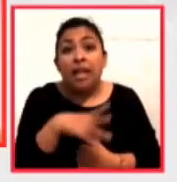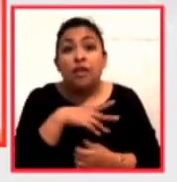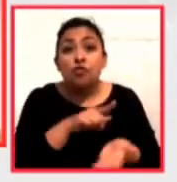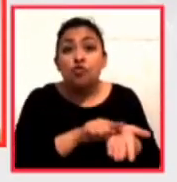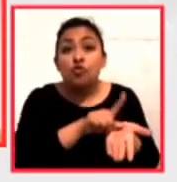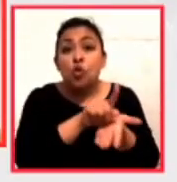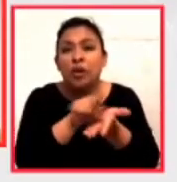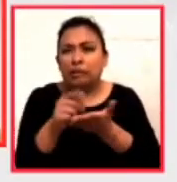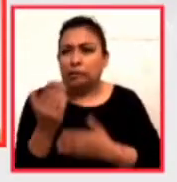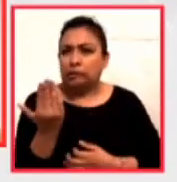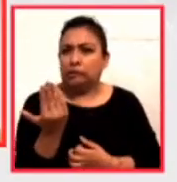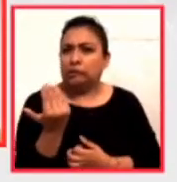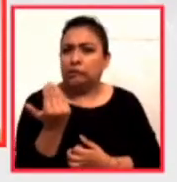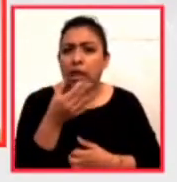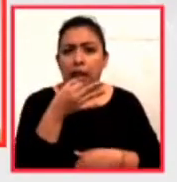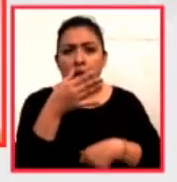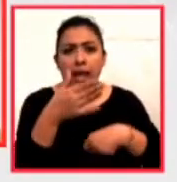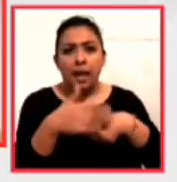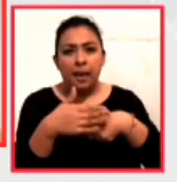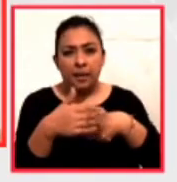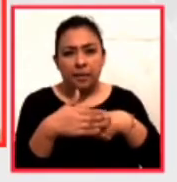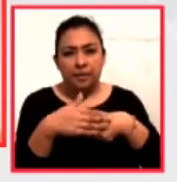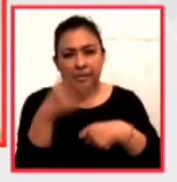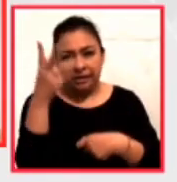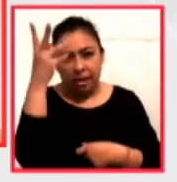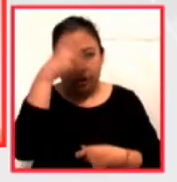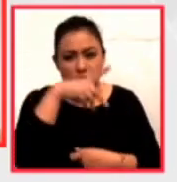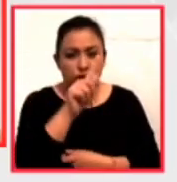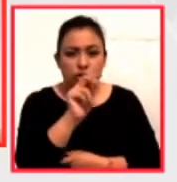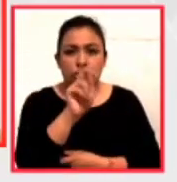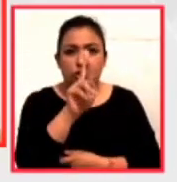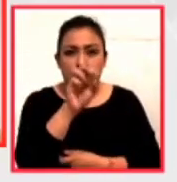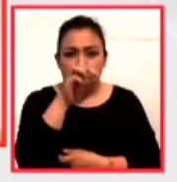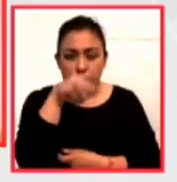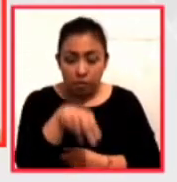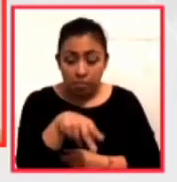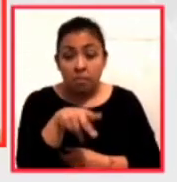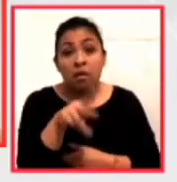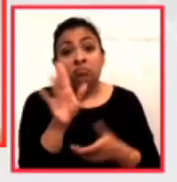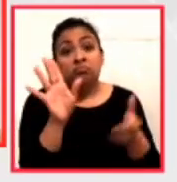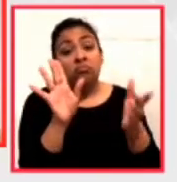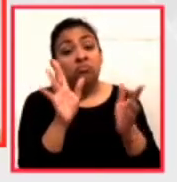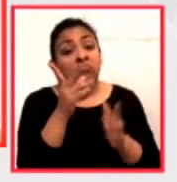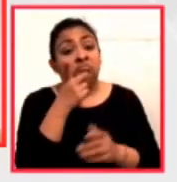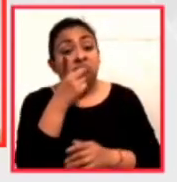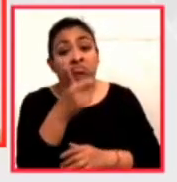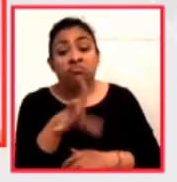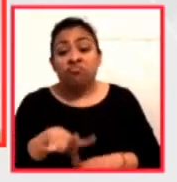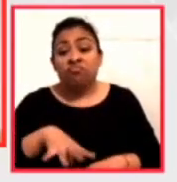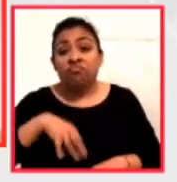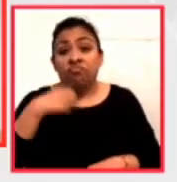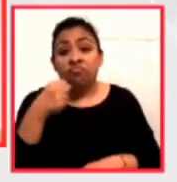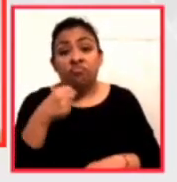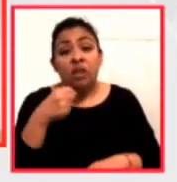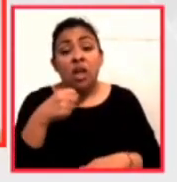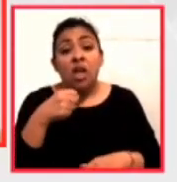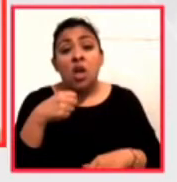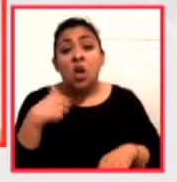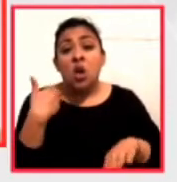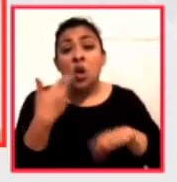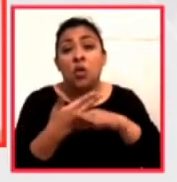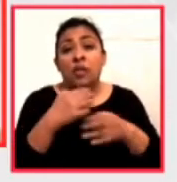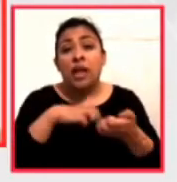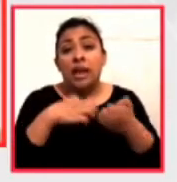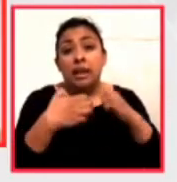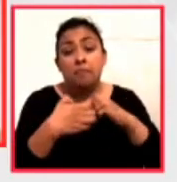hace poco tiempo anunció Donald Trump, establece que va a luchar contra este enemigo invisible refiriéndose